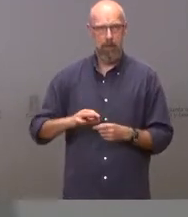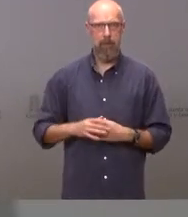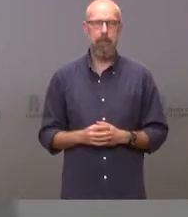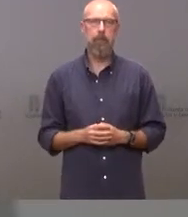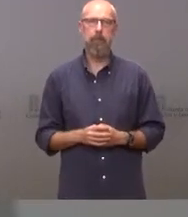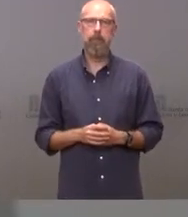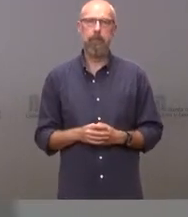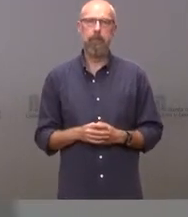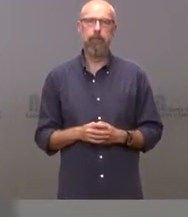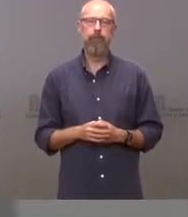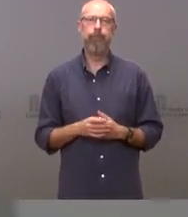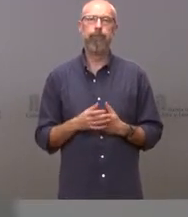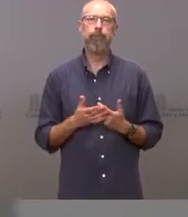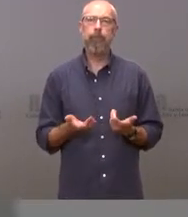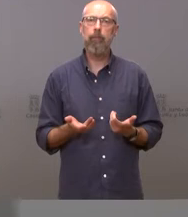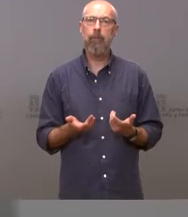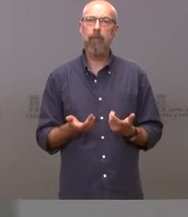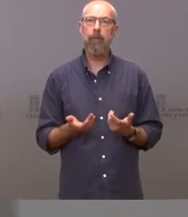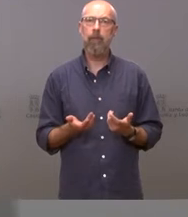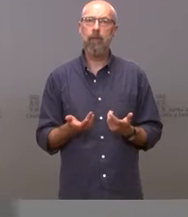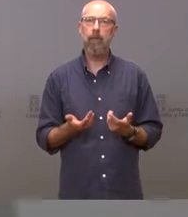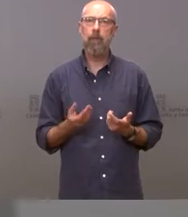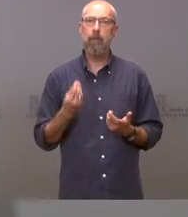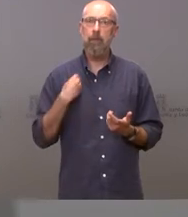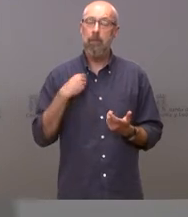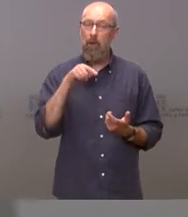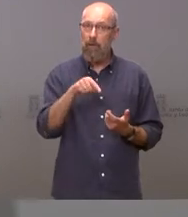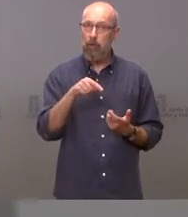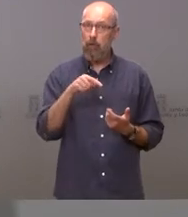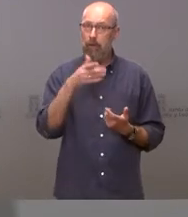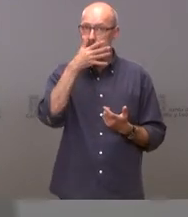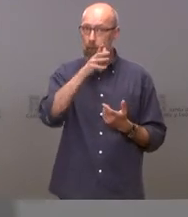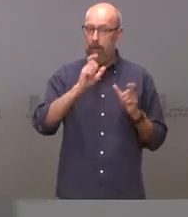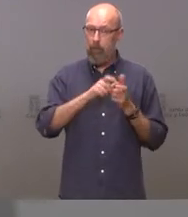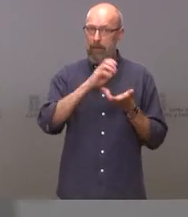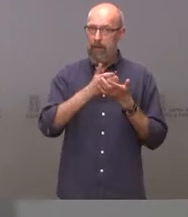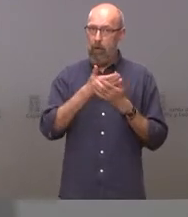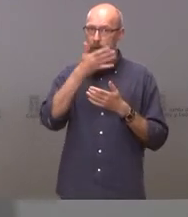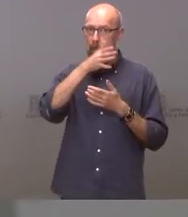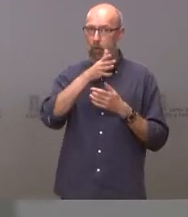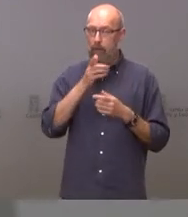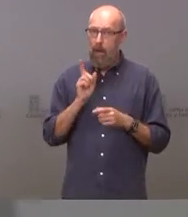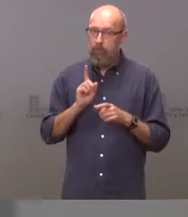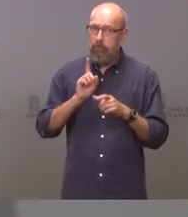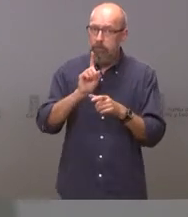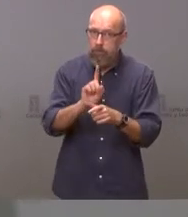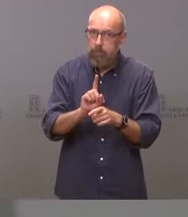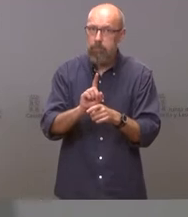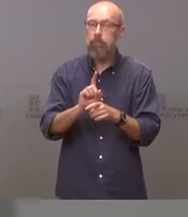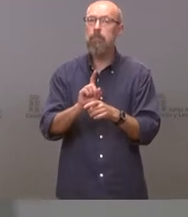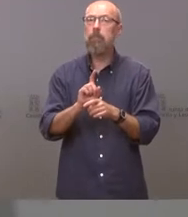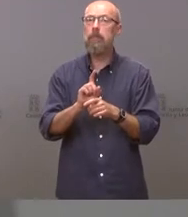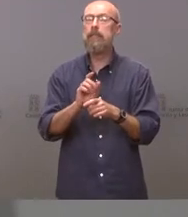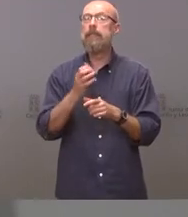De ninguna de las maneras, de ninguna de las maneras, vamos a